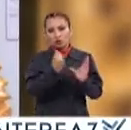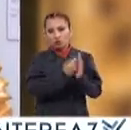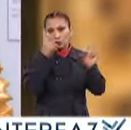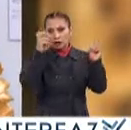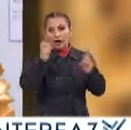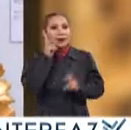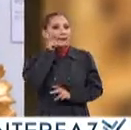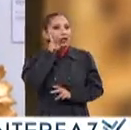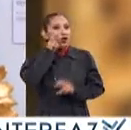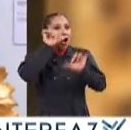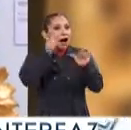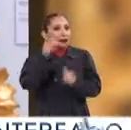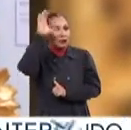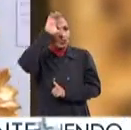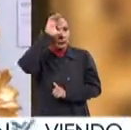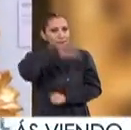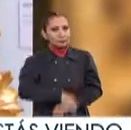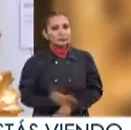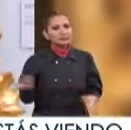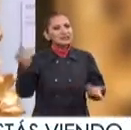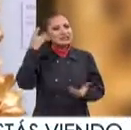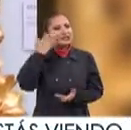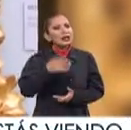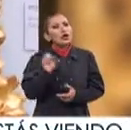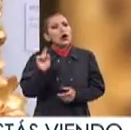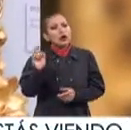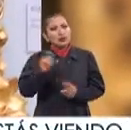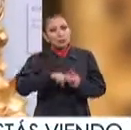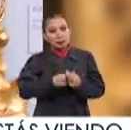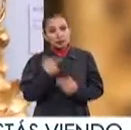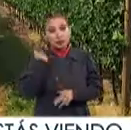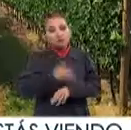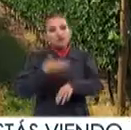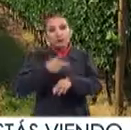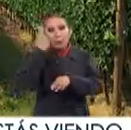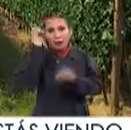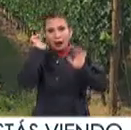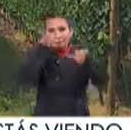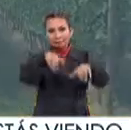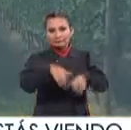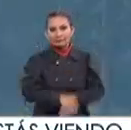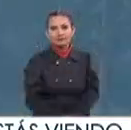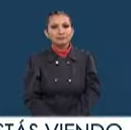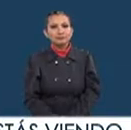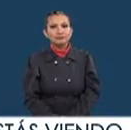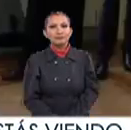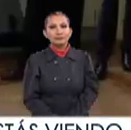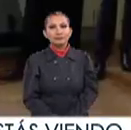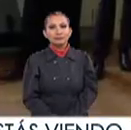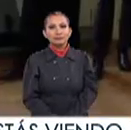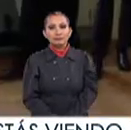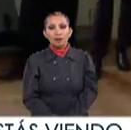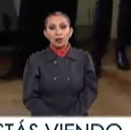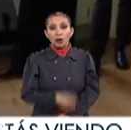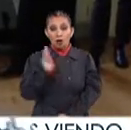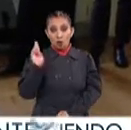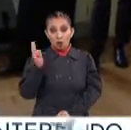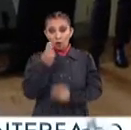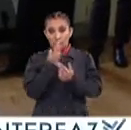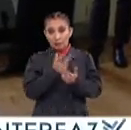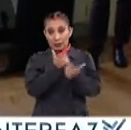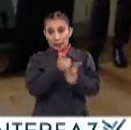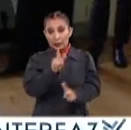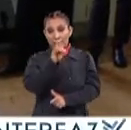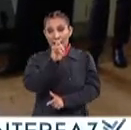curso El Vino, Arte y Cultura Entérate de cuándo inicia y de su proceso de inscripción Y la Universidad Libre de